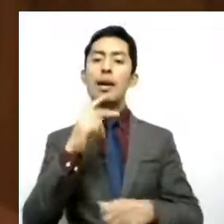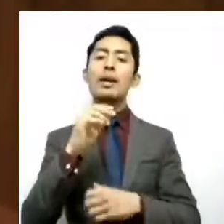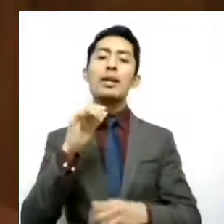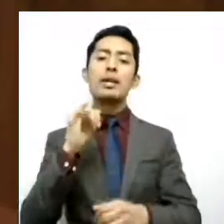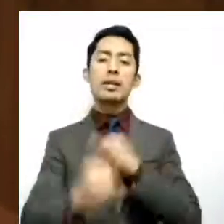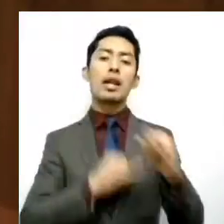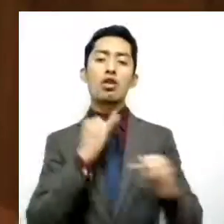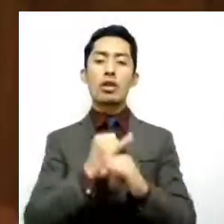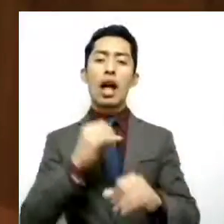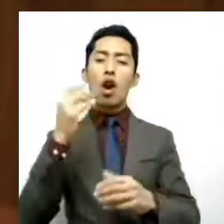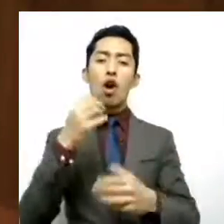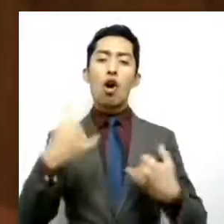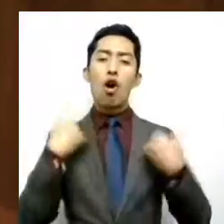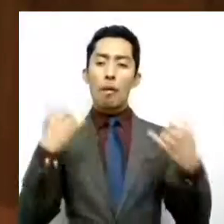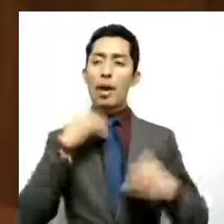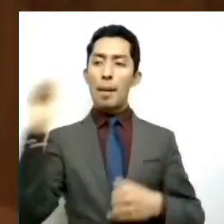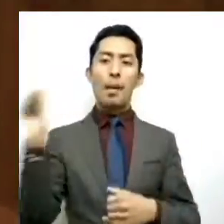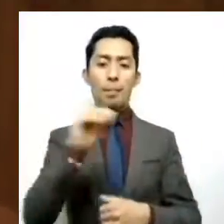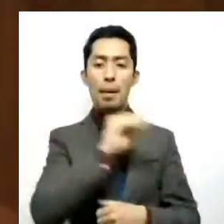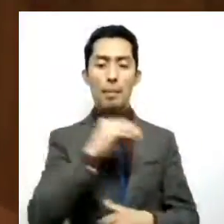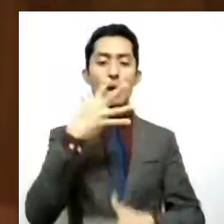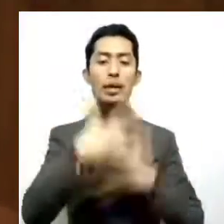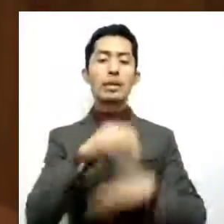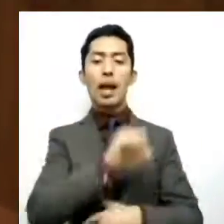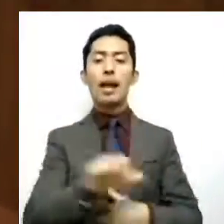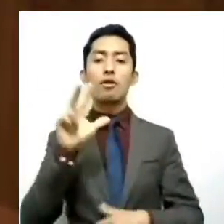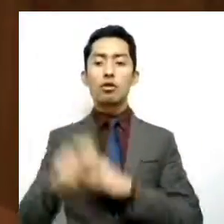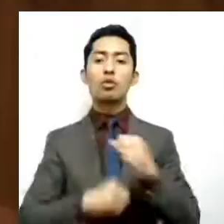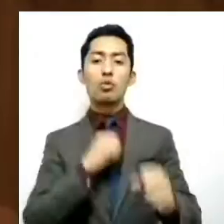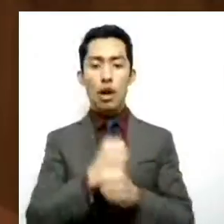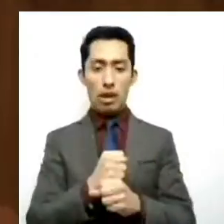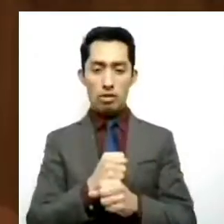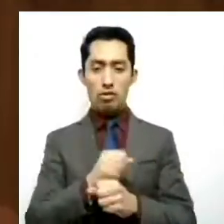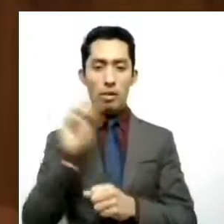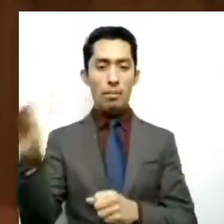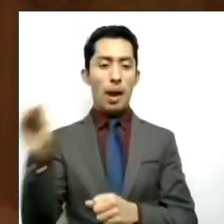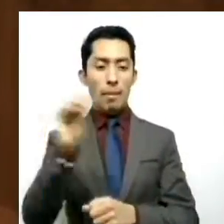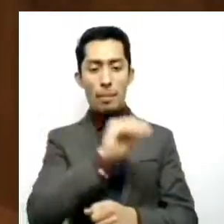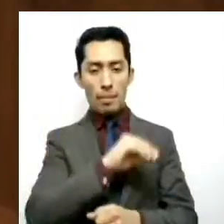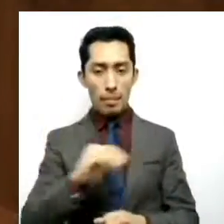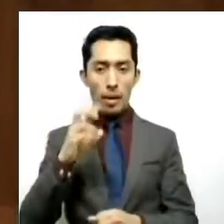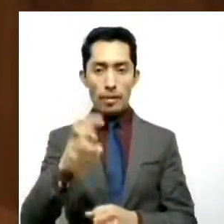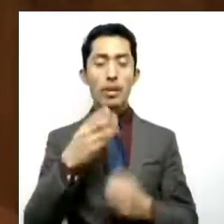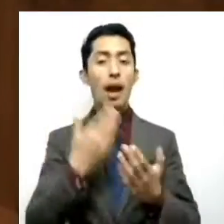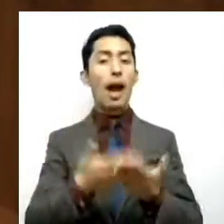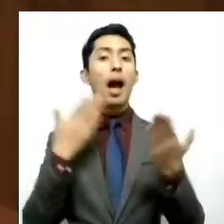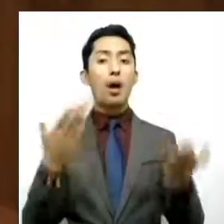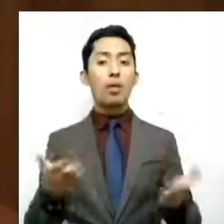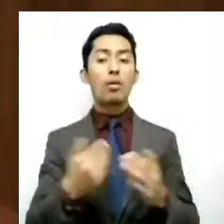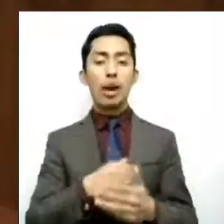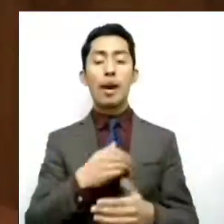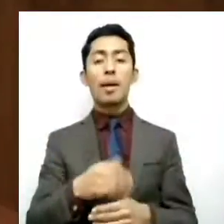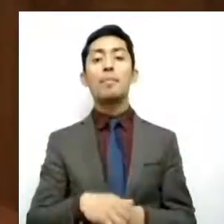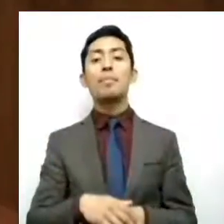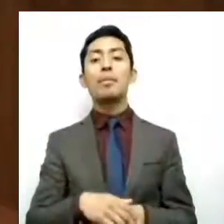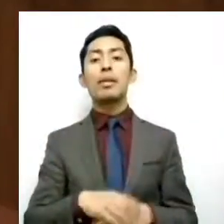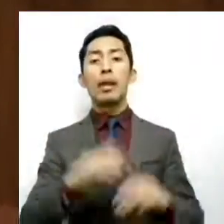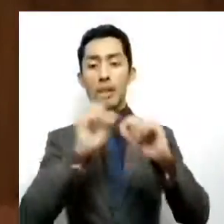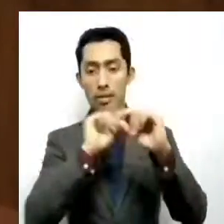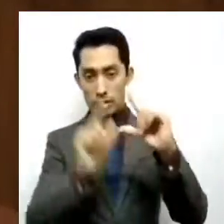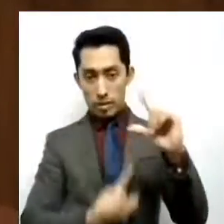de 15 a 18 años. Actualmente, en la República Mexicana,